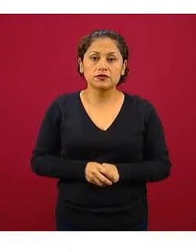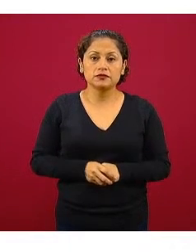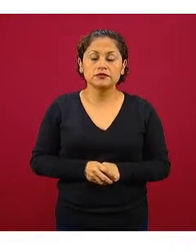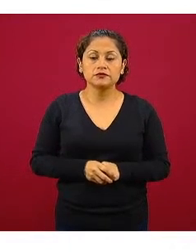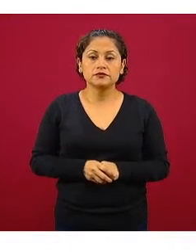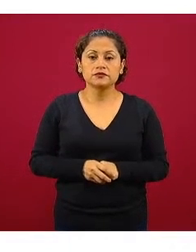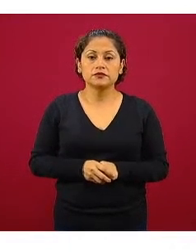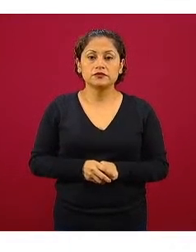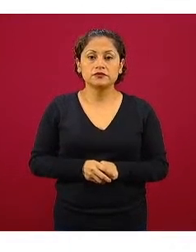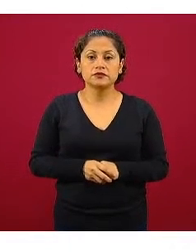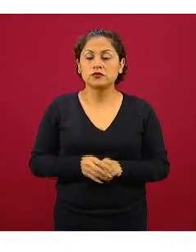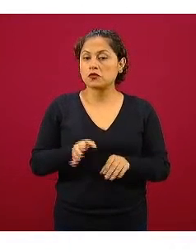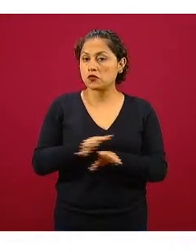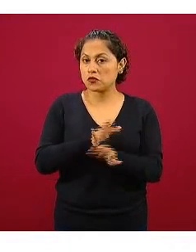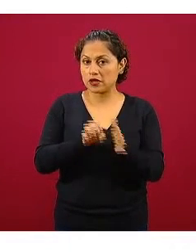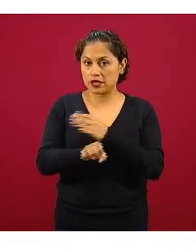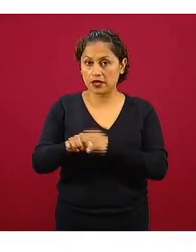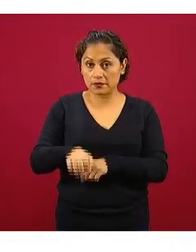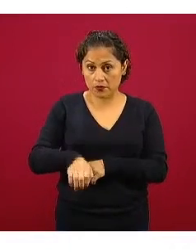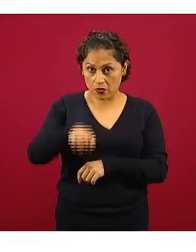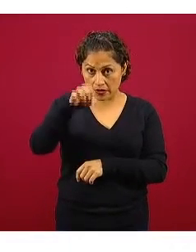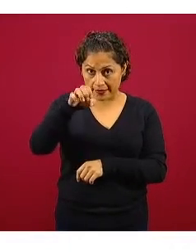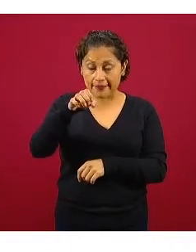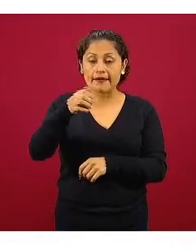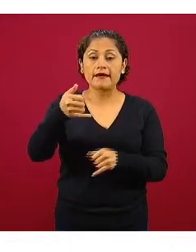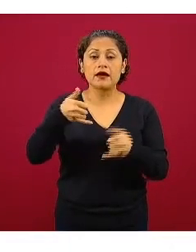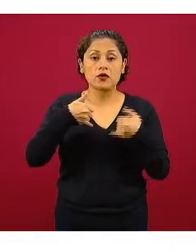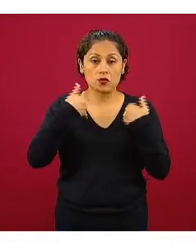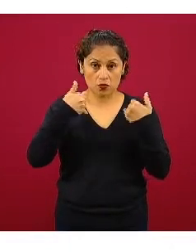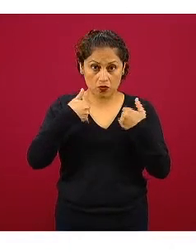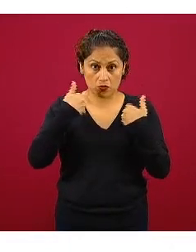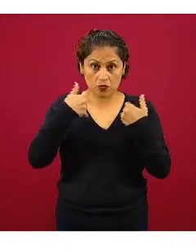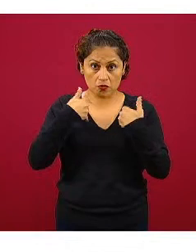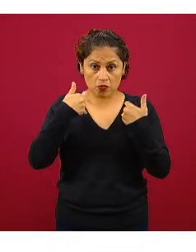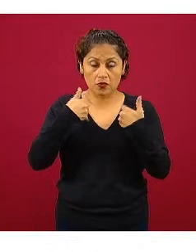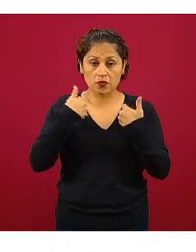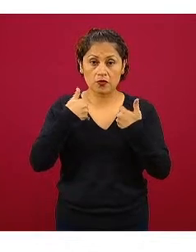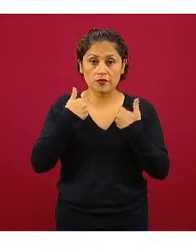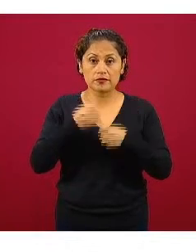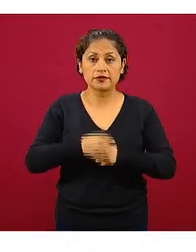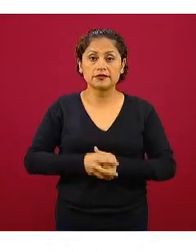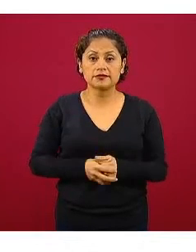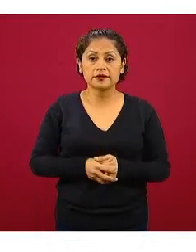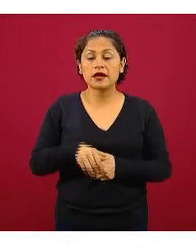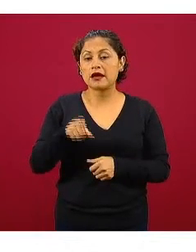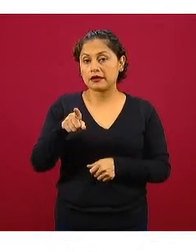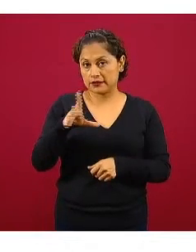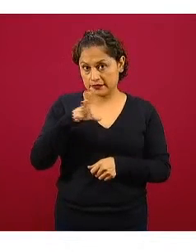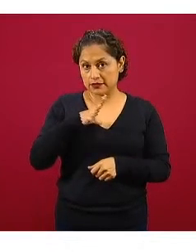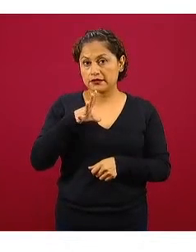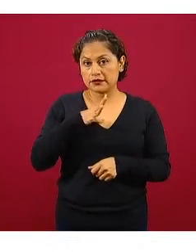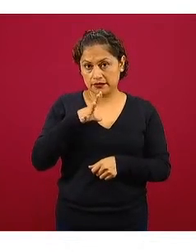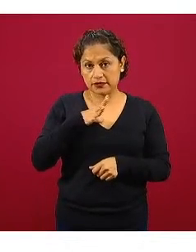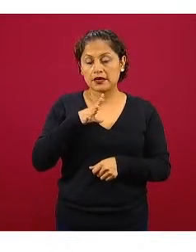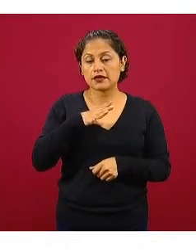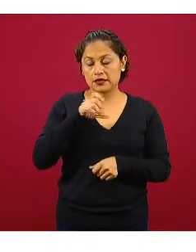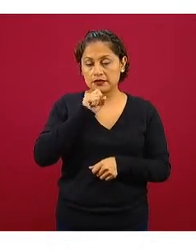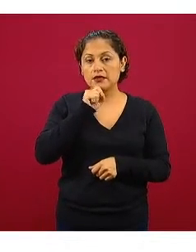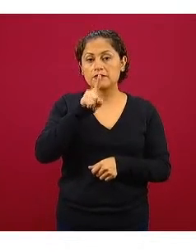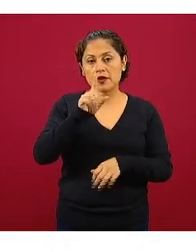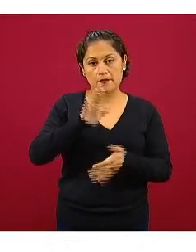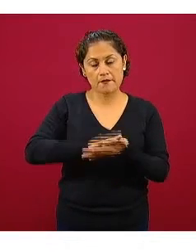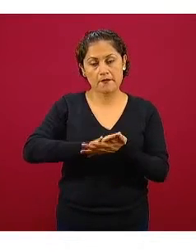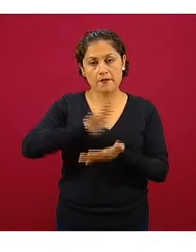adultos jóvenes personas adultas jóvenes que también están en el grupo de mortalidad